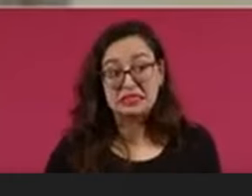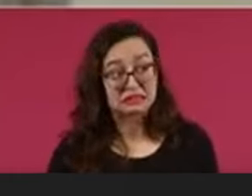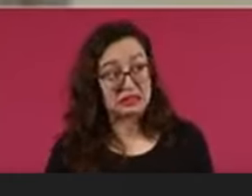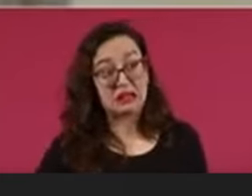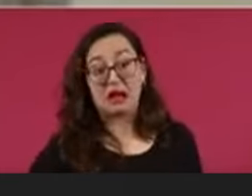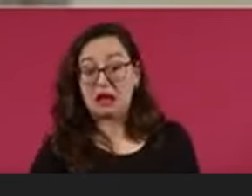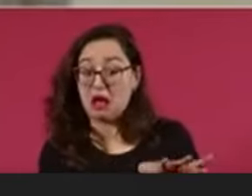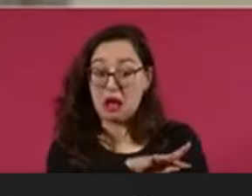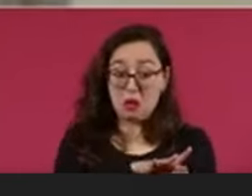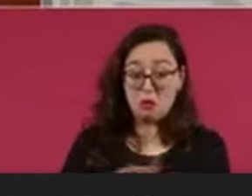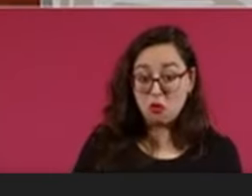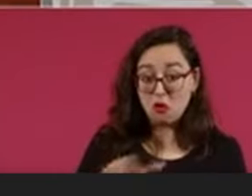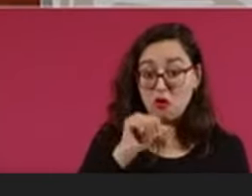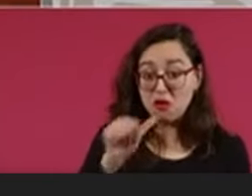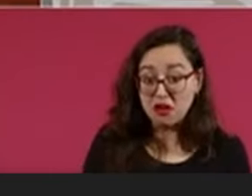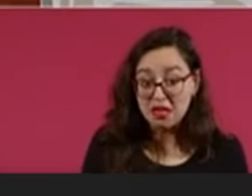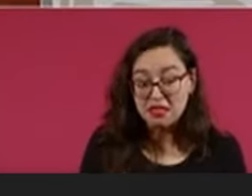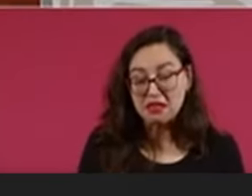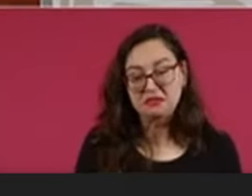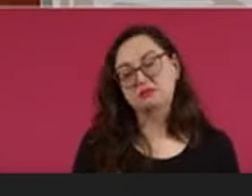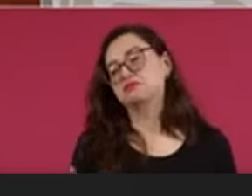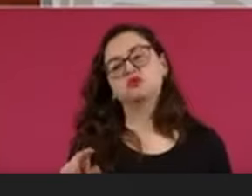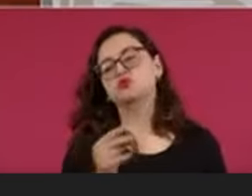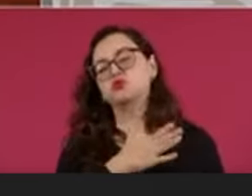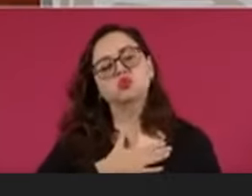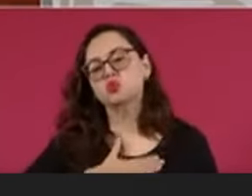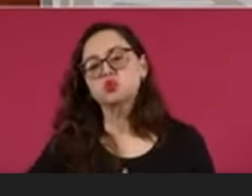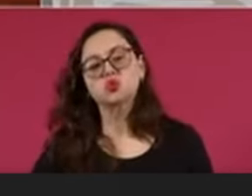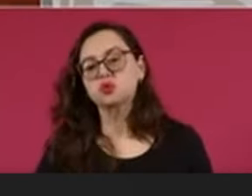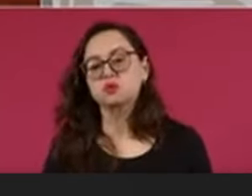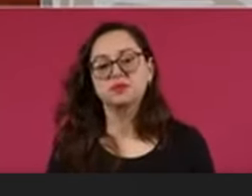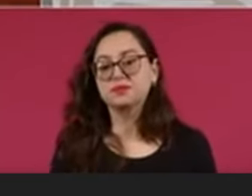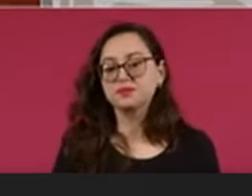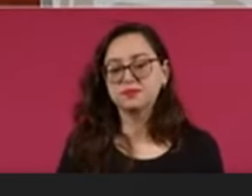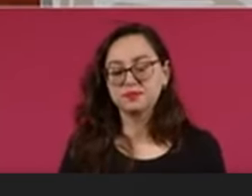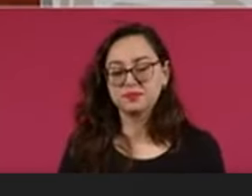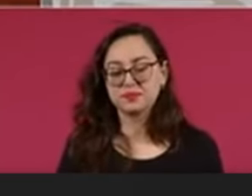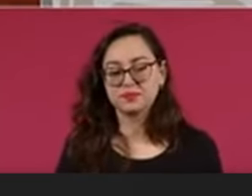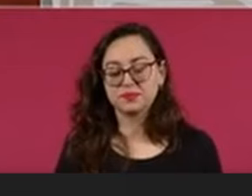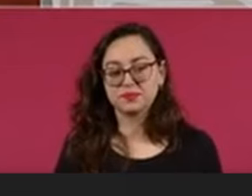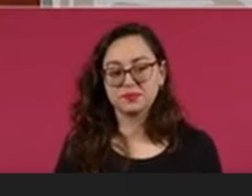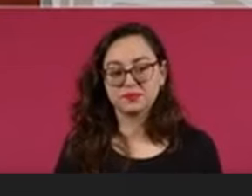tenga autoridad moral ni política.